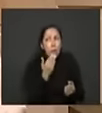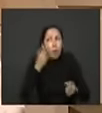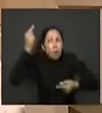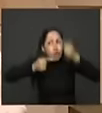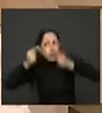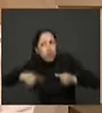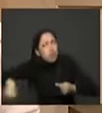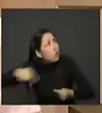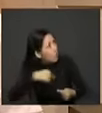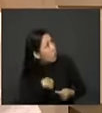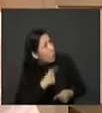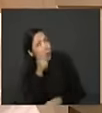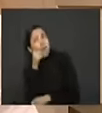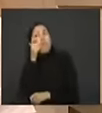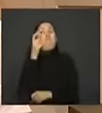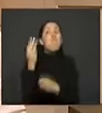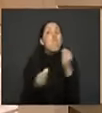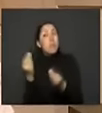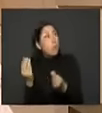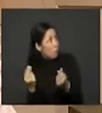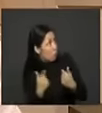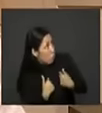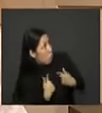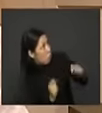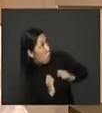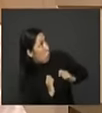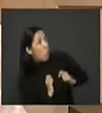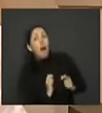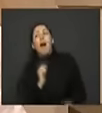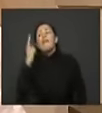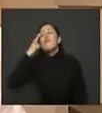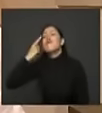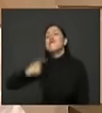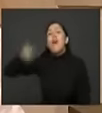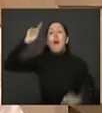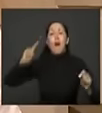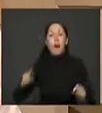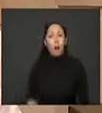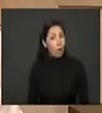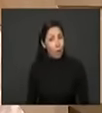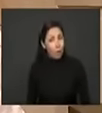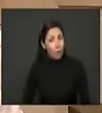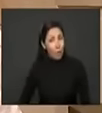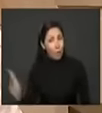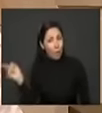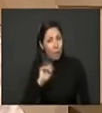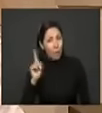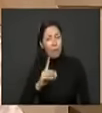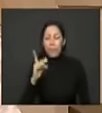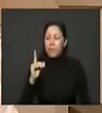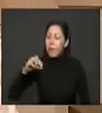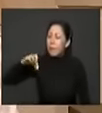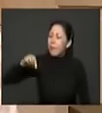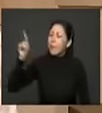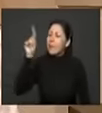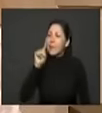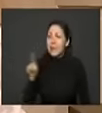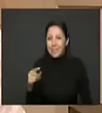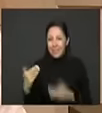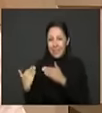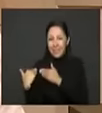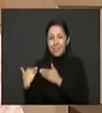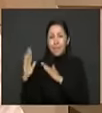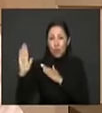Para vigilar las inversiones. Eso no sea por generación espontánea. Eso lo sabe muy bien el DPS la Agencia Nacional para la